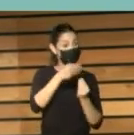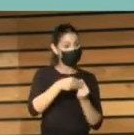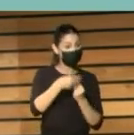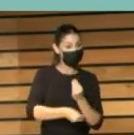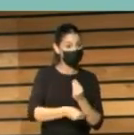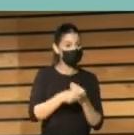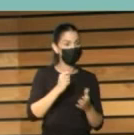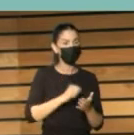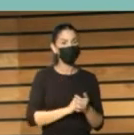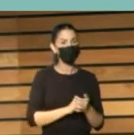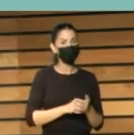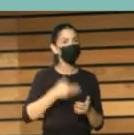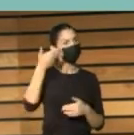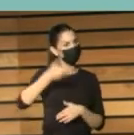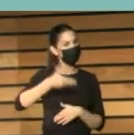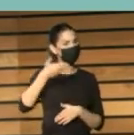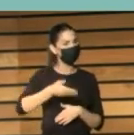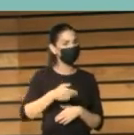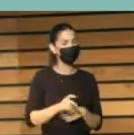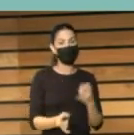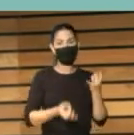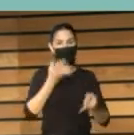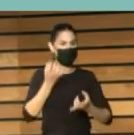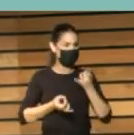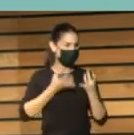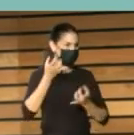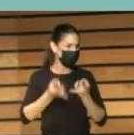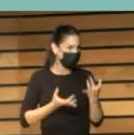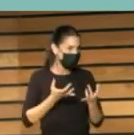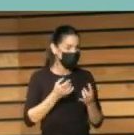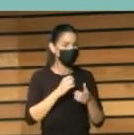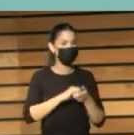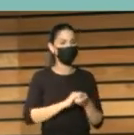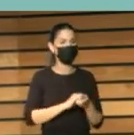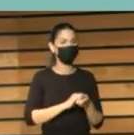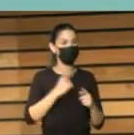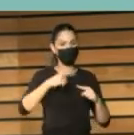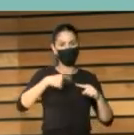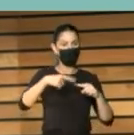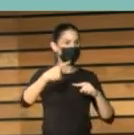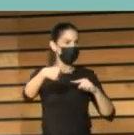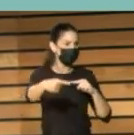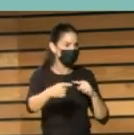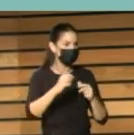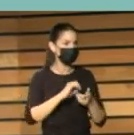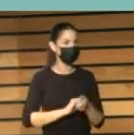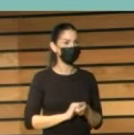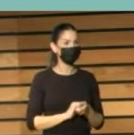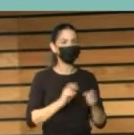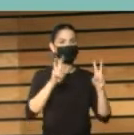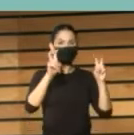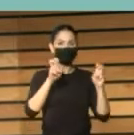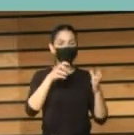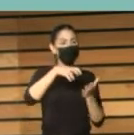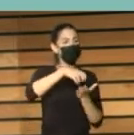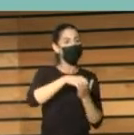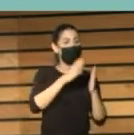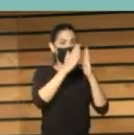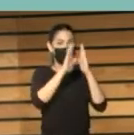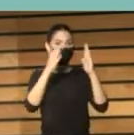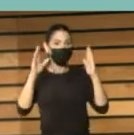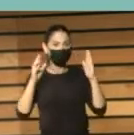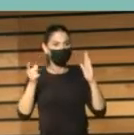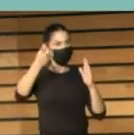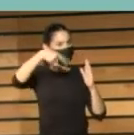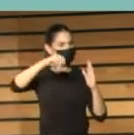No sólo en las actividades que programa a diario, en esa idea inicial o esencial de las bibliotecas, que es el fomento de